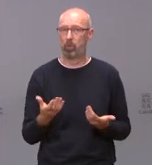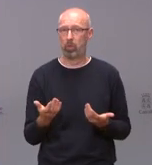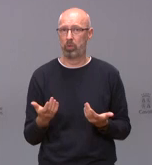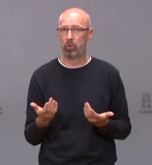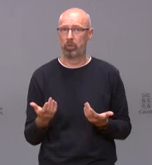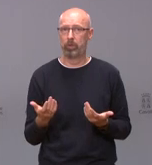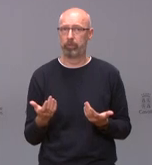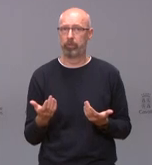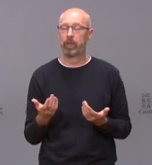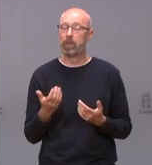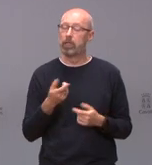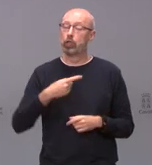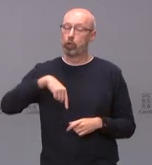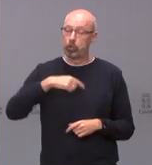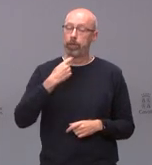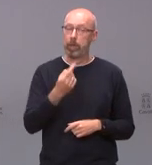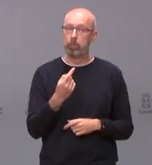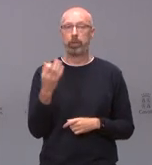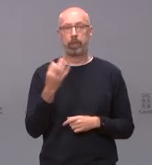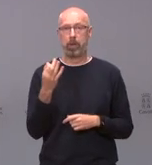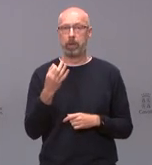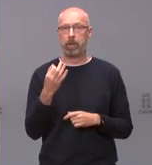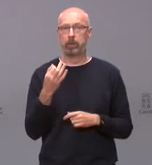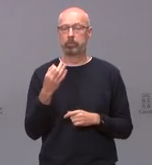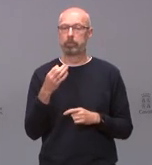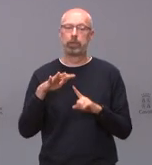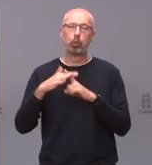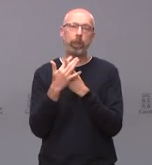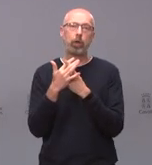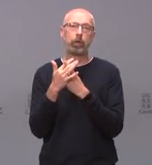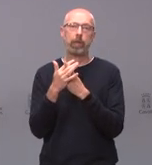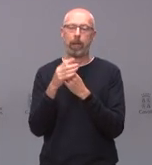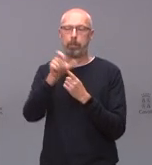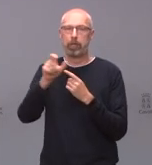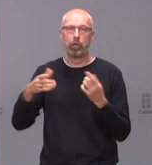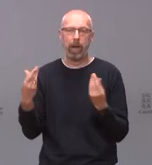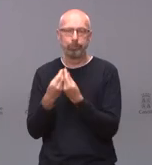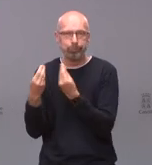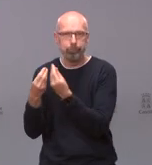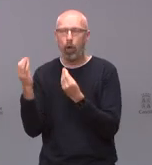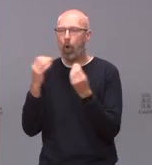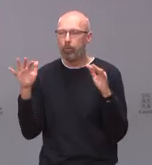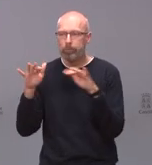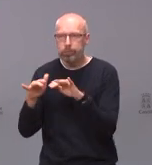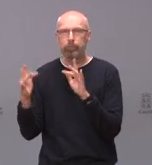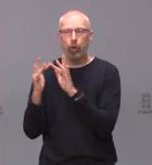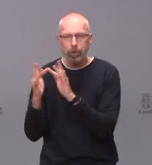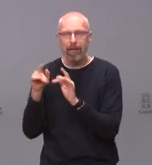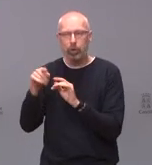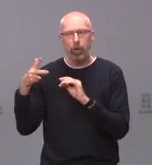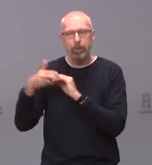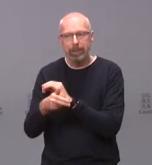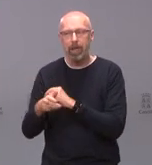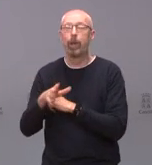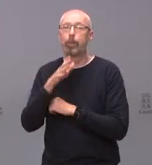que evitar episodios de aglomeraciones o de riesgo de contacto lo decimos cuando es